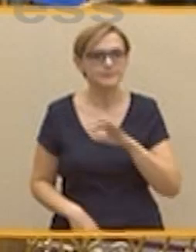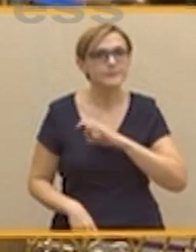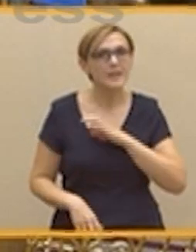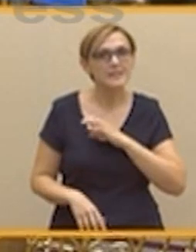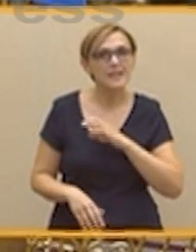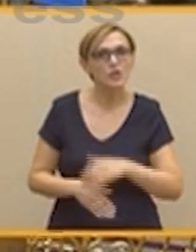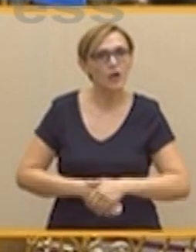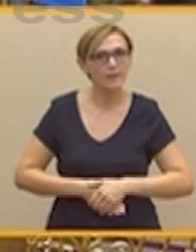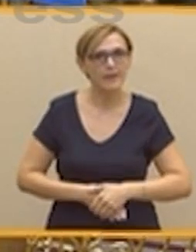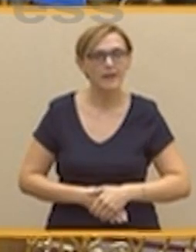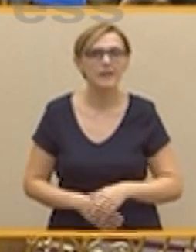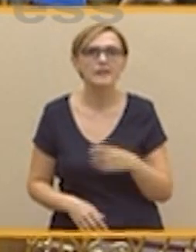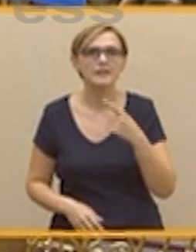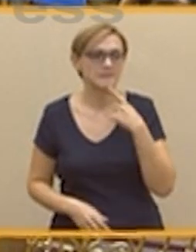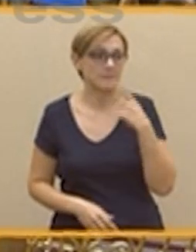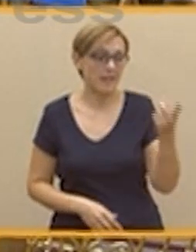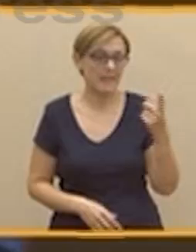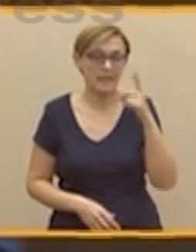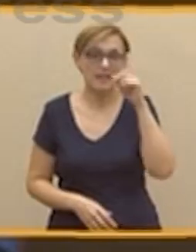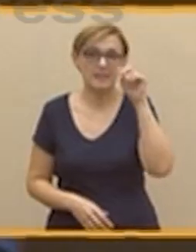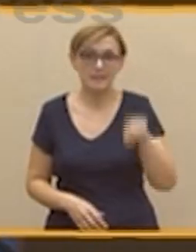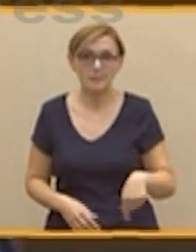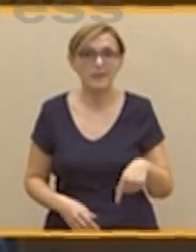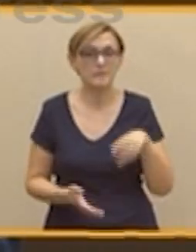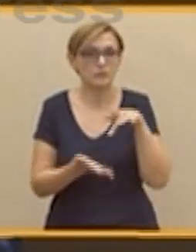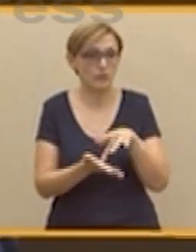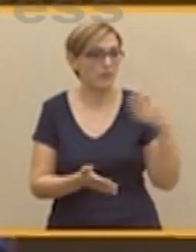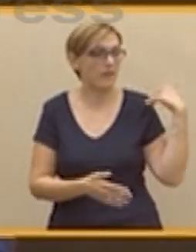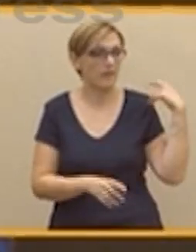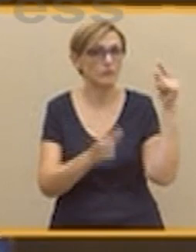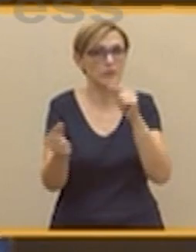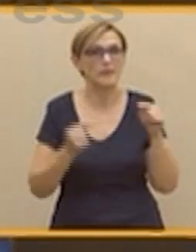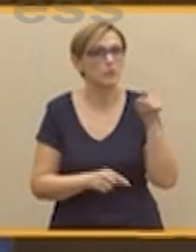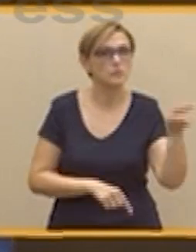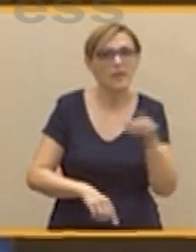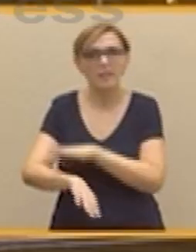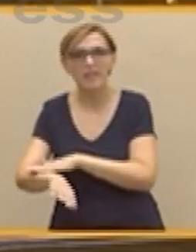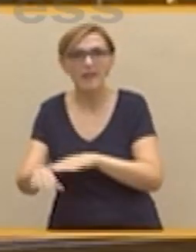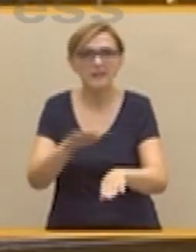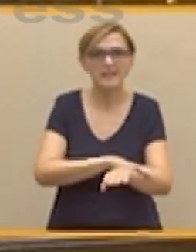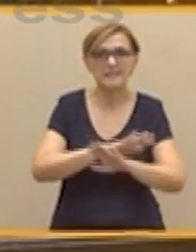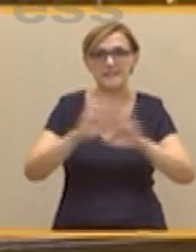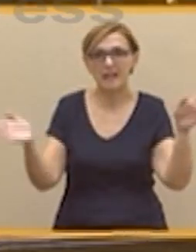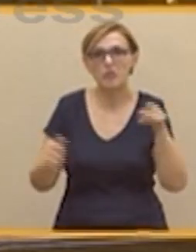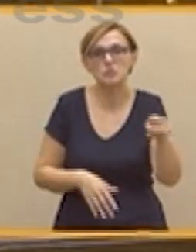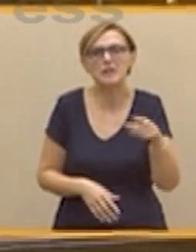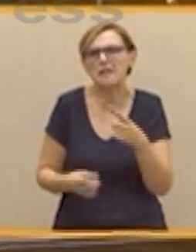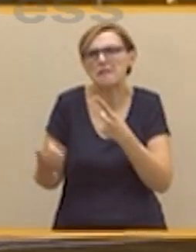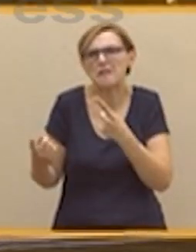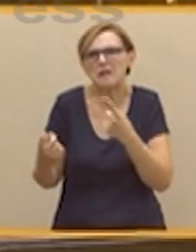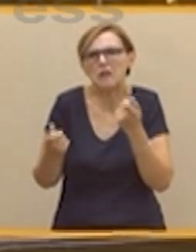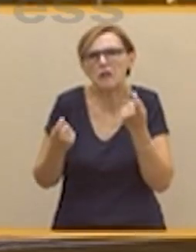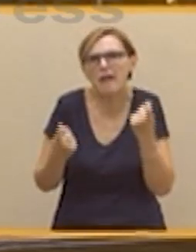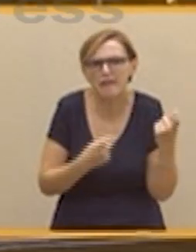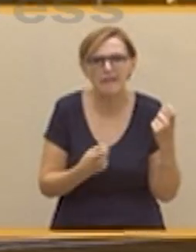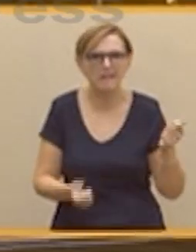Ya se lo dije a usted en un debate, usted no es ni de izquierdas ni de derechas, usted es de lo que haga falta y de lo que le ordenen desde